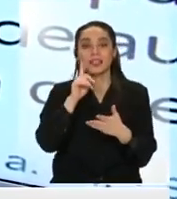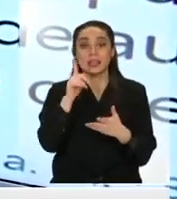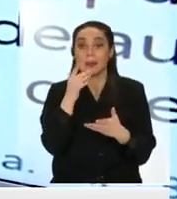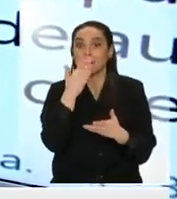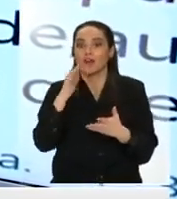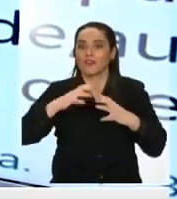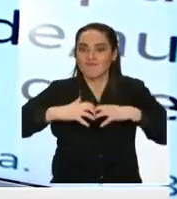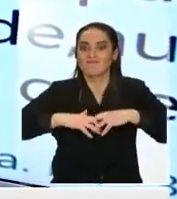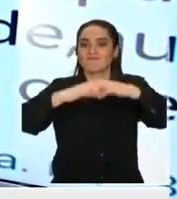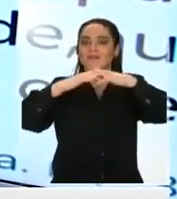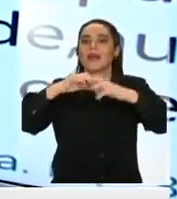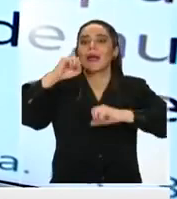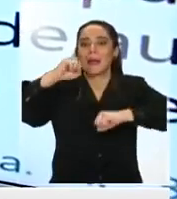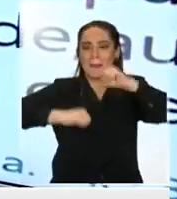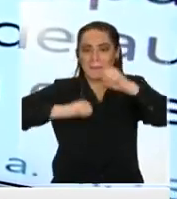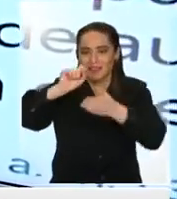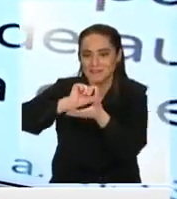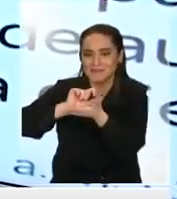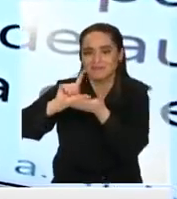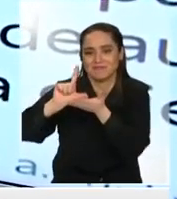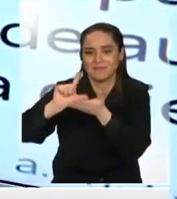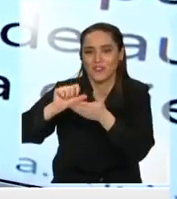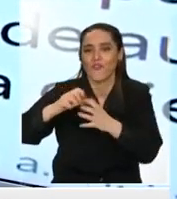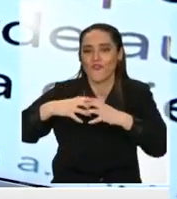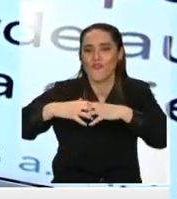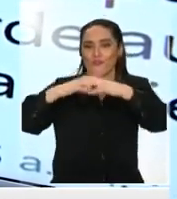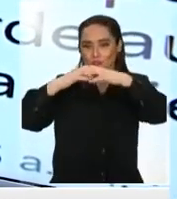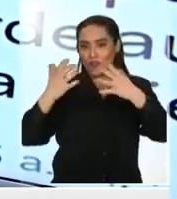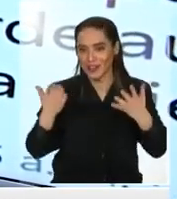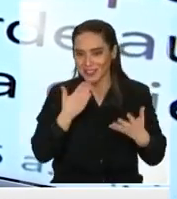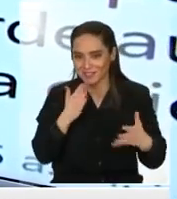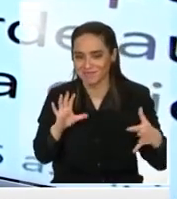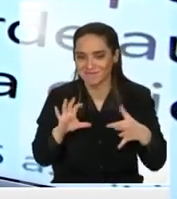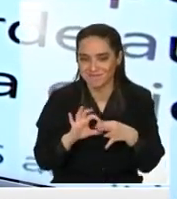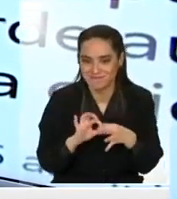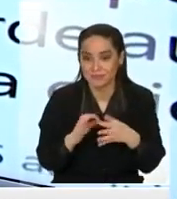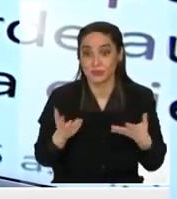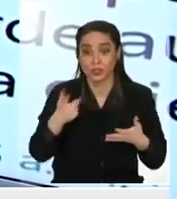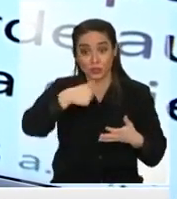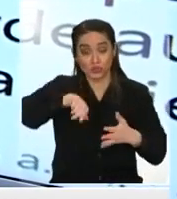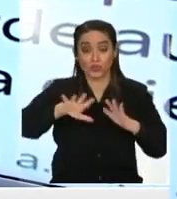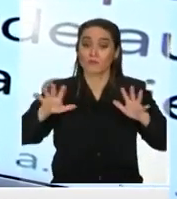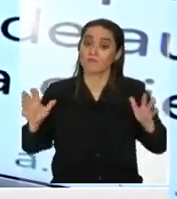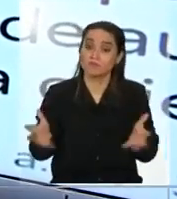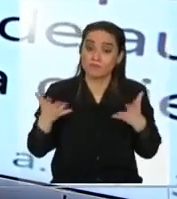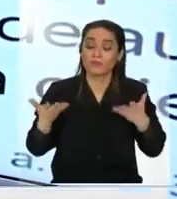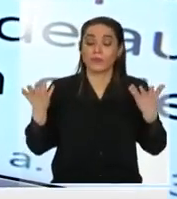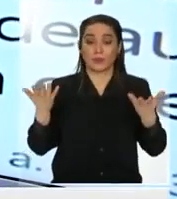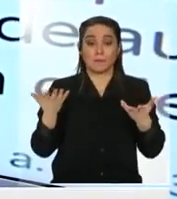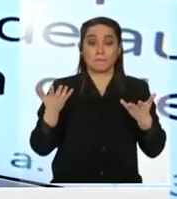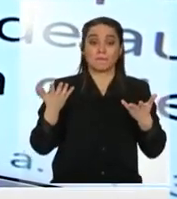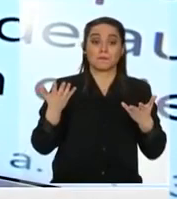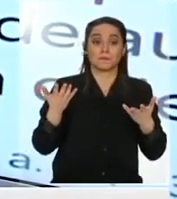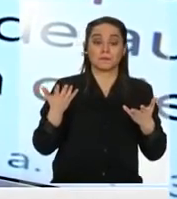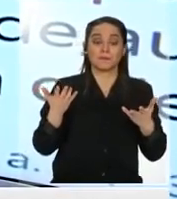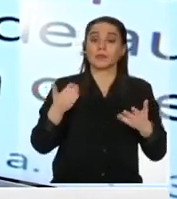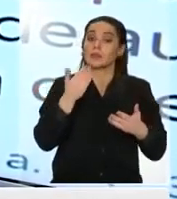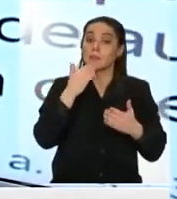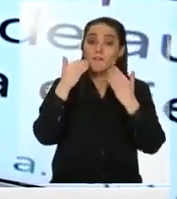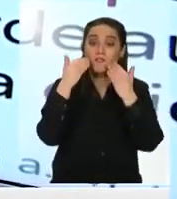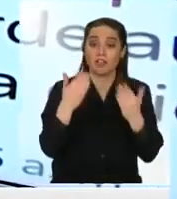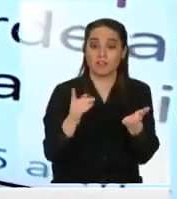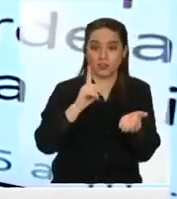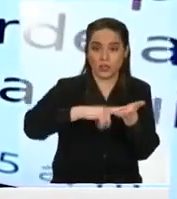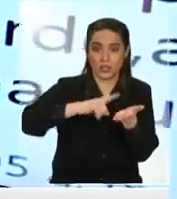van a ver fortalecidas son las pymes lo que estamos haciendo es generando un incentivo bastante fuerte y beneficios